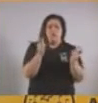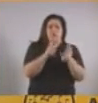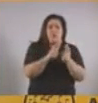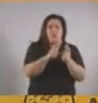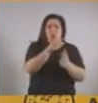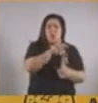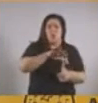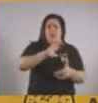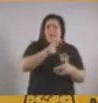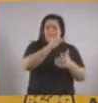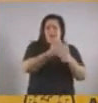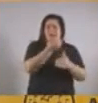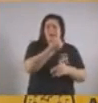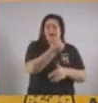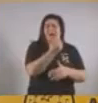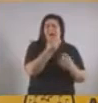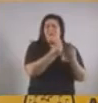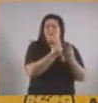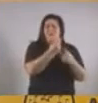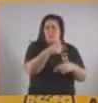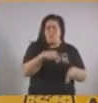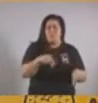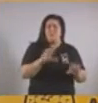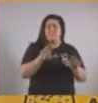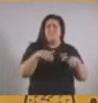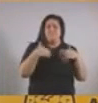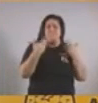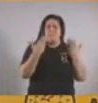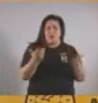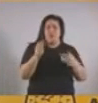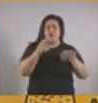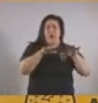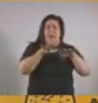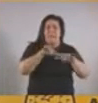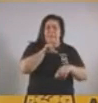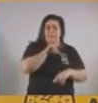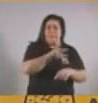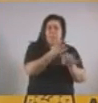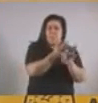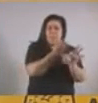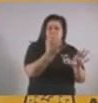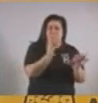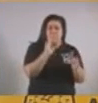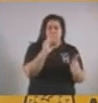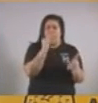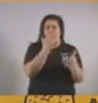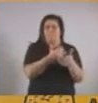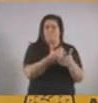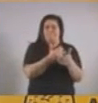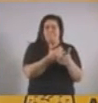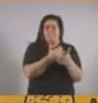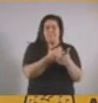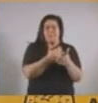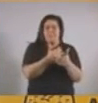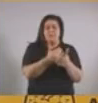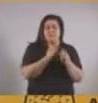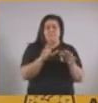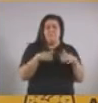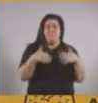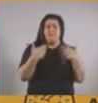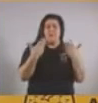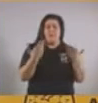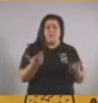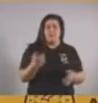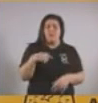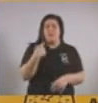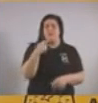cerrados. Por eso, vamos a restringir estas actividades de manera presencial, los cuales entonces tendrán